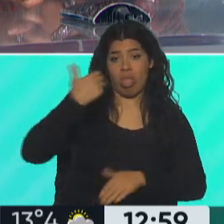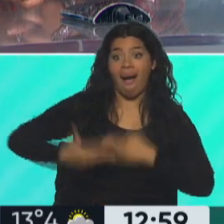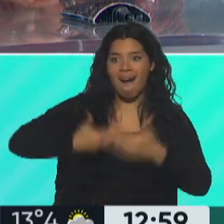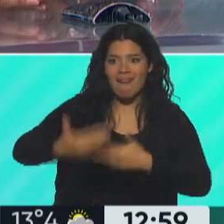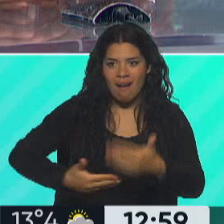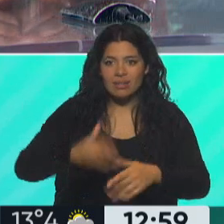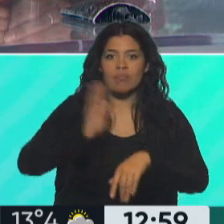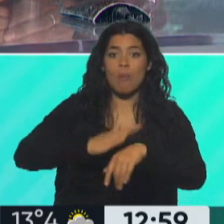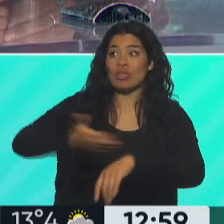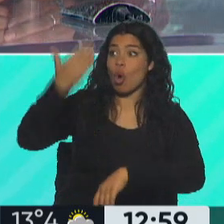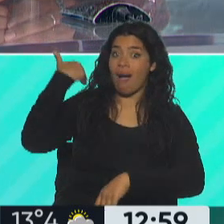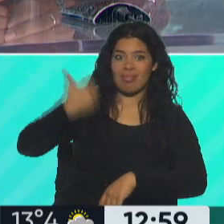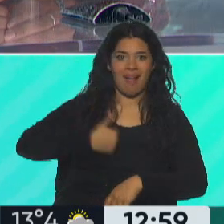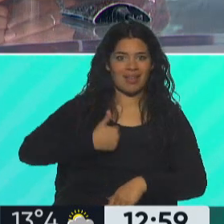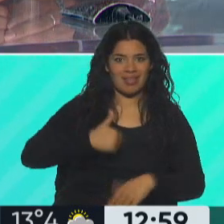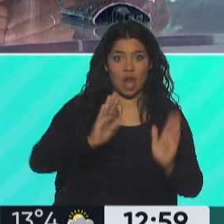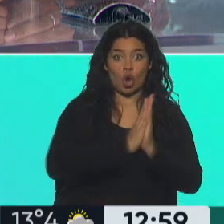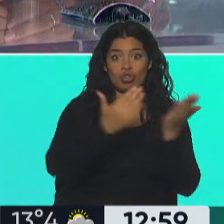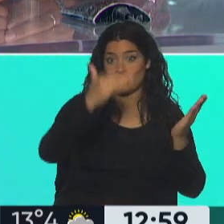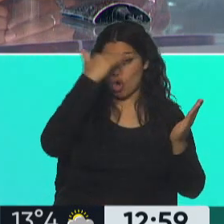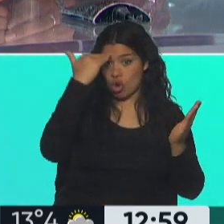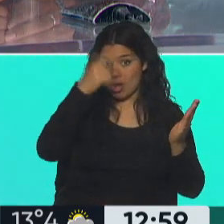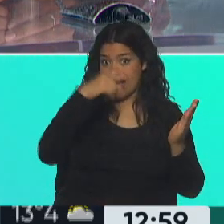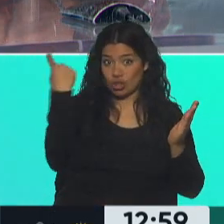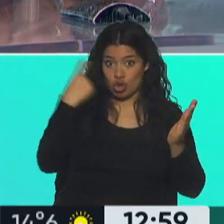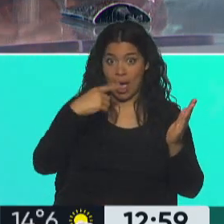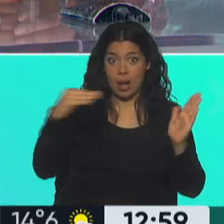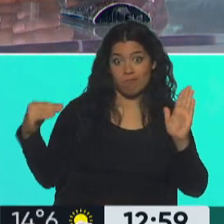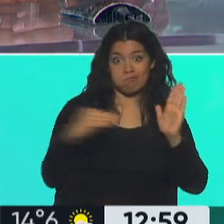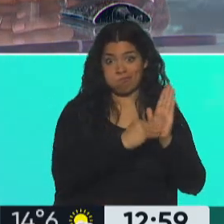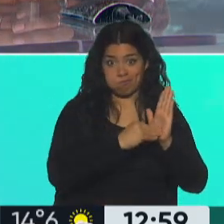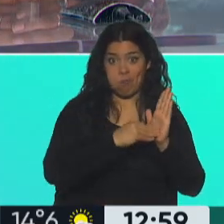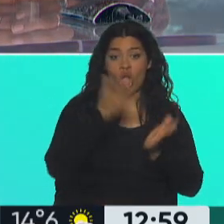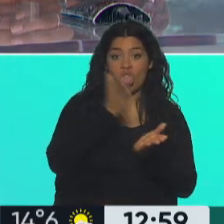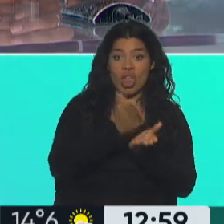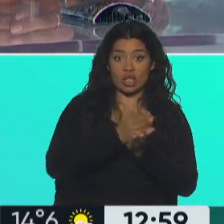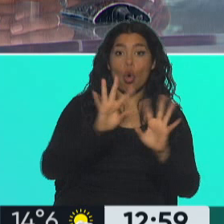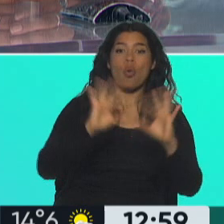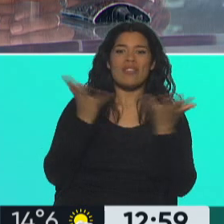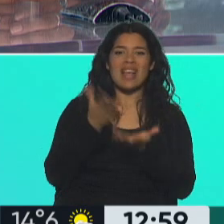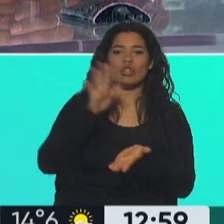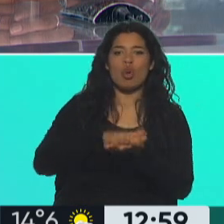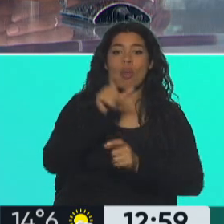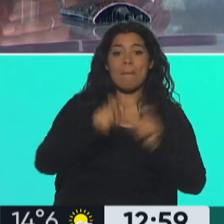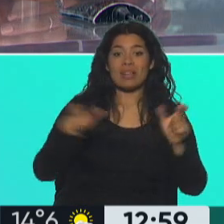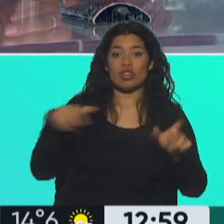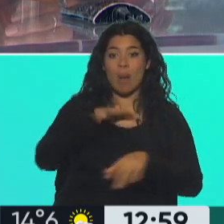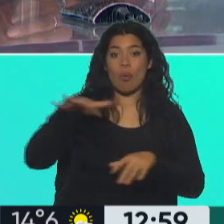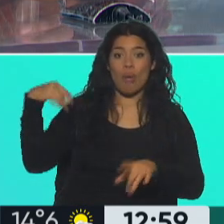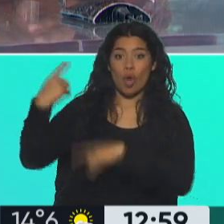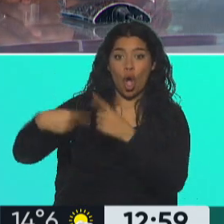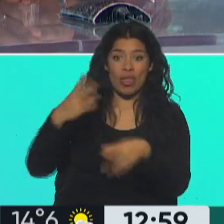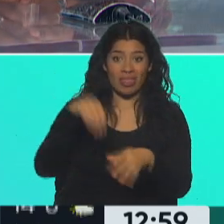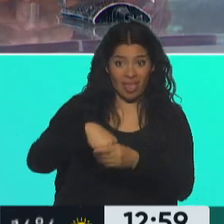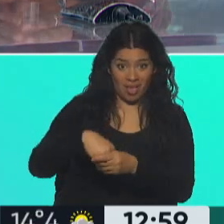cuando la Argentina incorpora dentro de la constitución nacional estos derechos universales sobre pueblos indígenas, porque siempre pasa que hay un